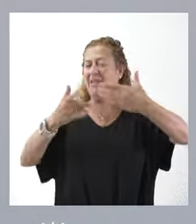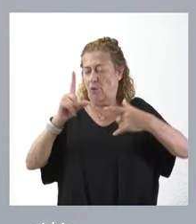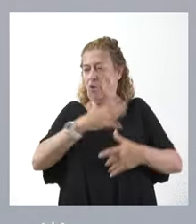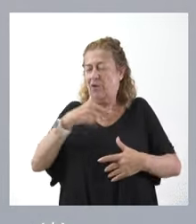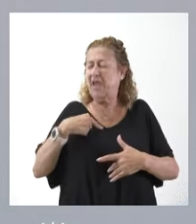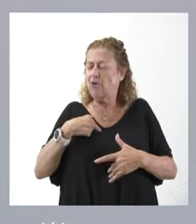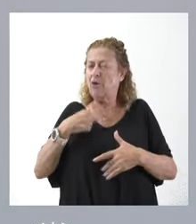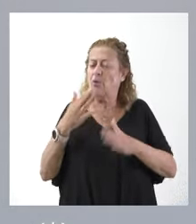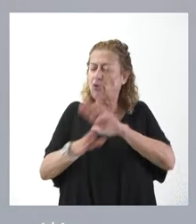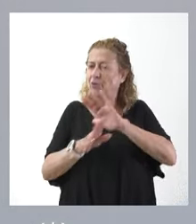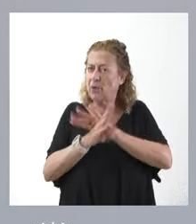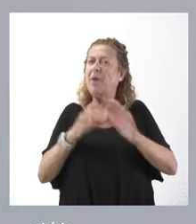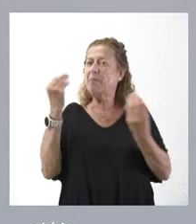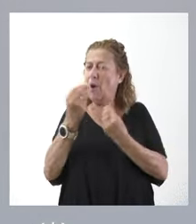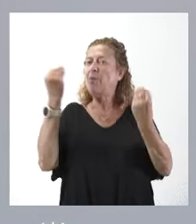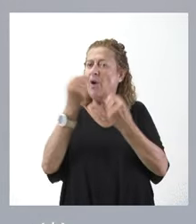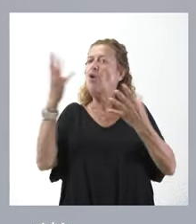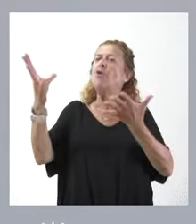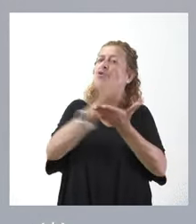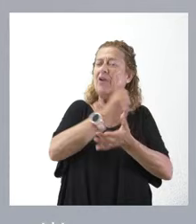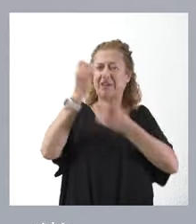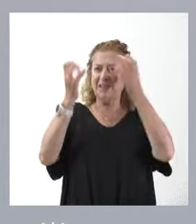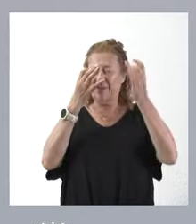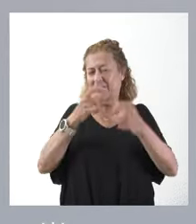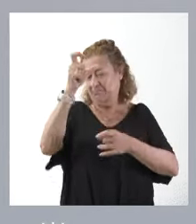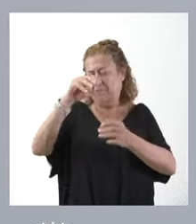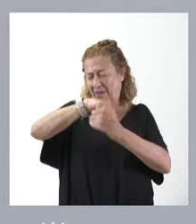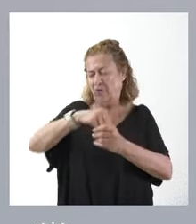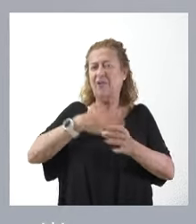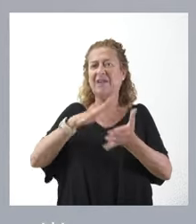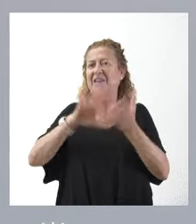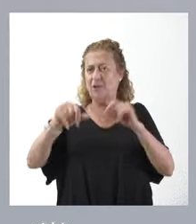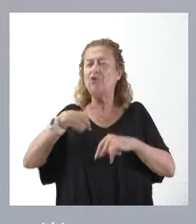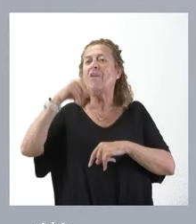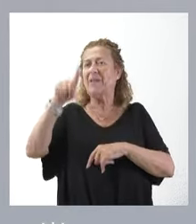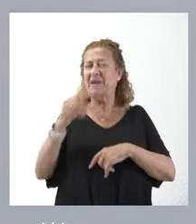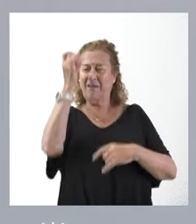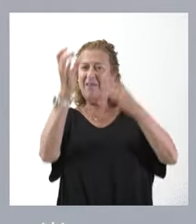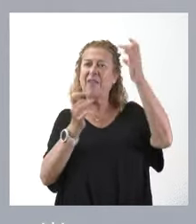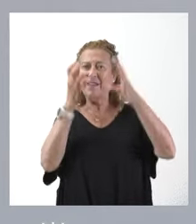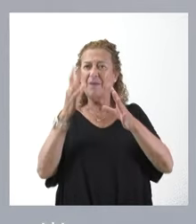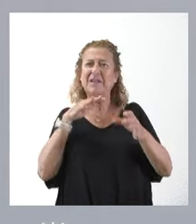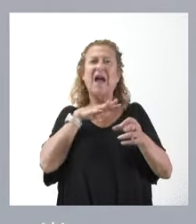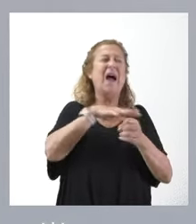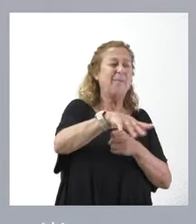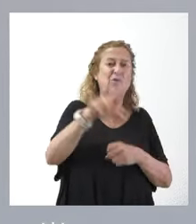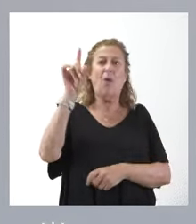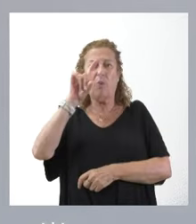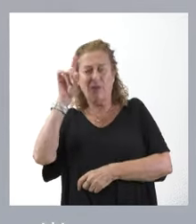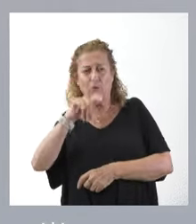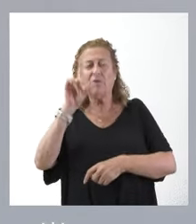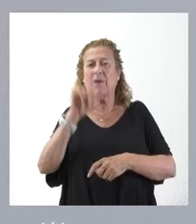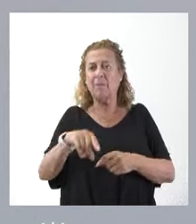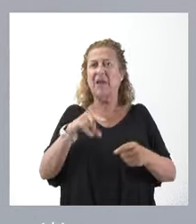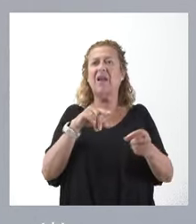mejorando en todas las actividades que tenemos los miembros del Gobierno de Castilla y León. Nosotros también tenemos iniciativas en el ámbito de la educación, también